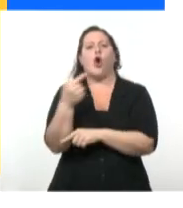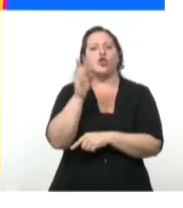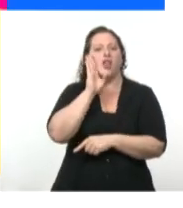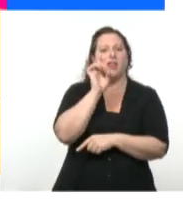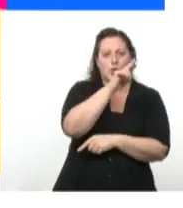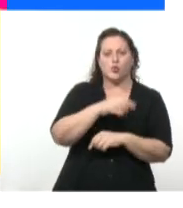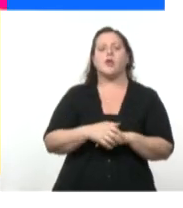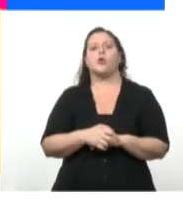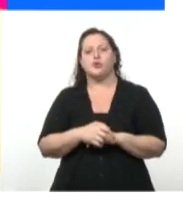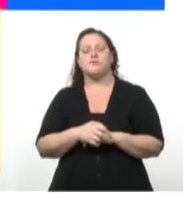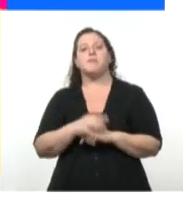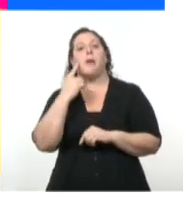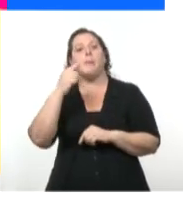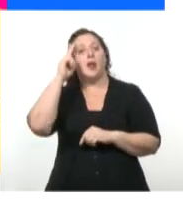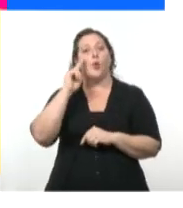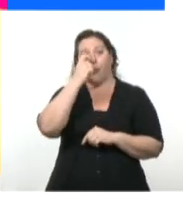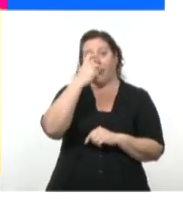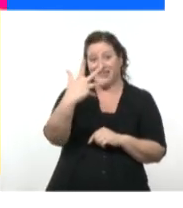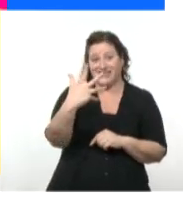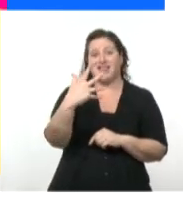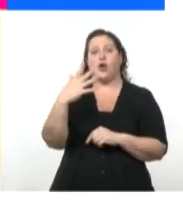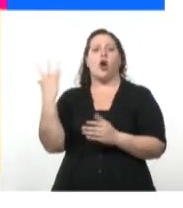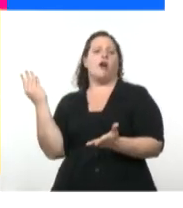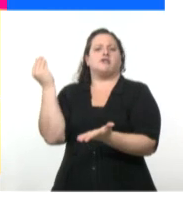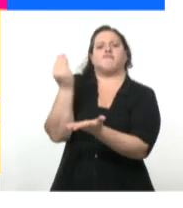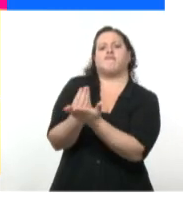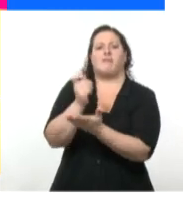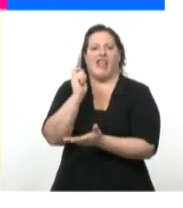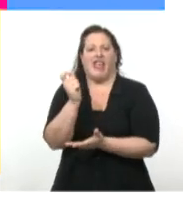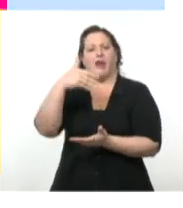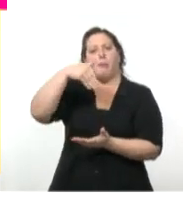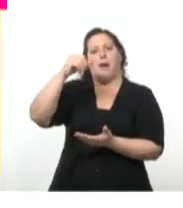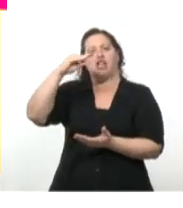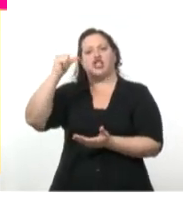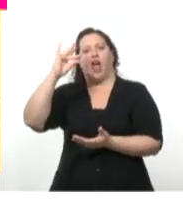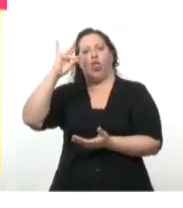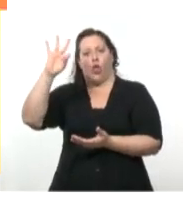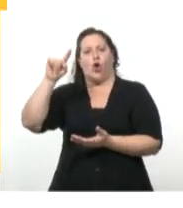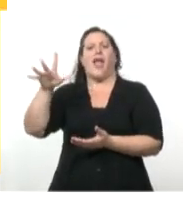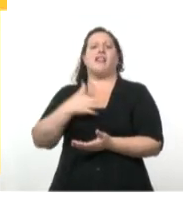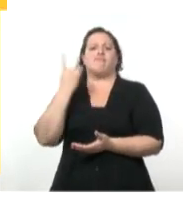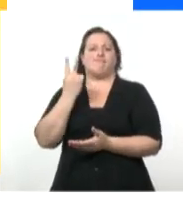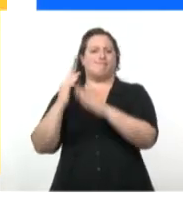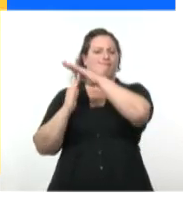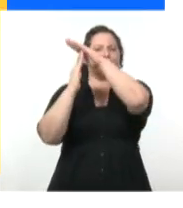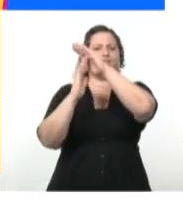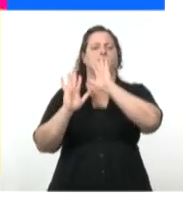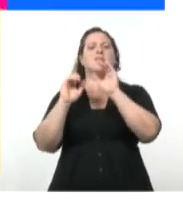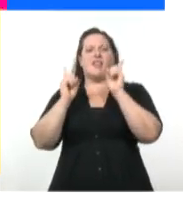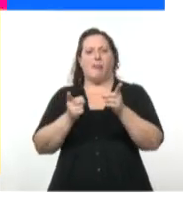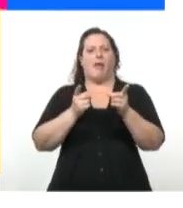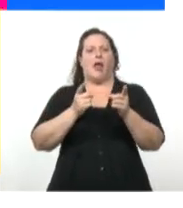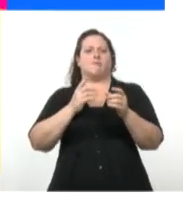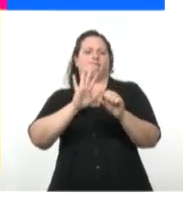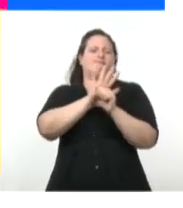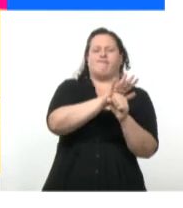En 1925, toma al poder Gerardo Machado, un dictador autoritario y represor que cuenta con el apoyo de los